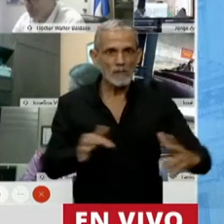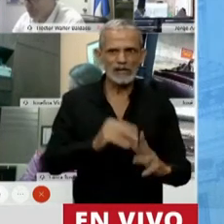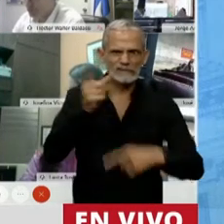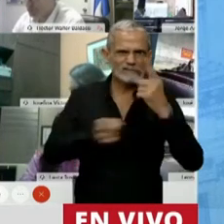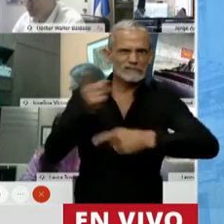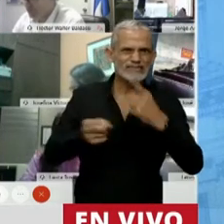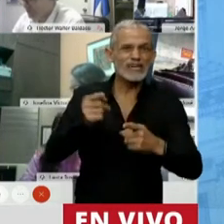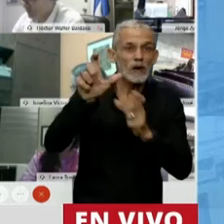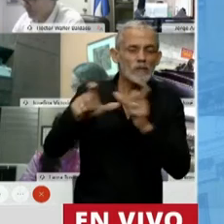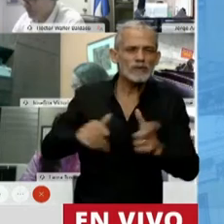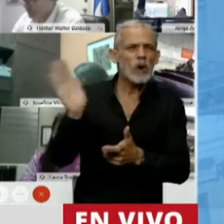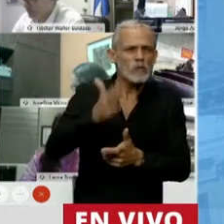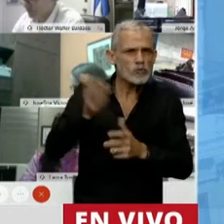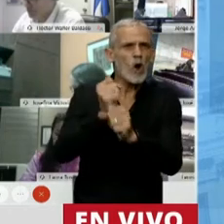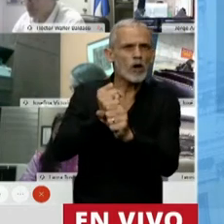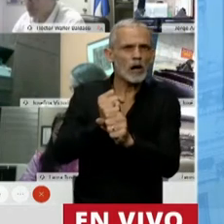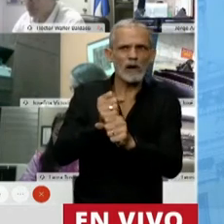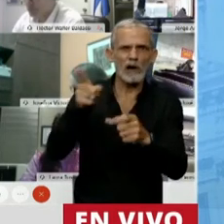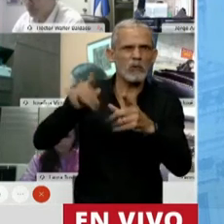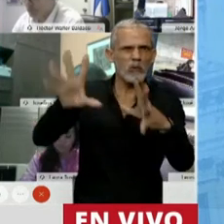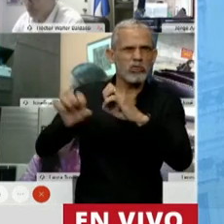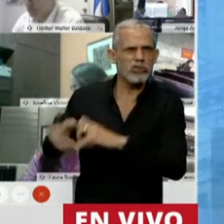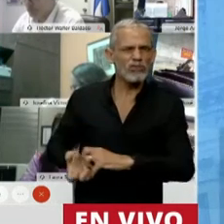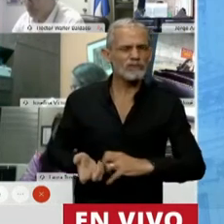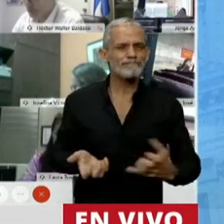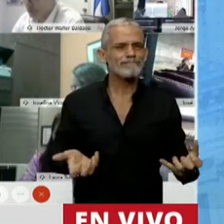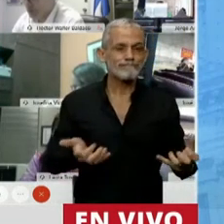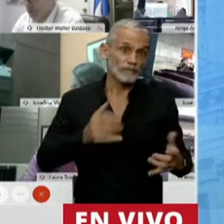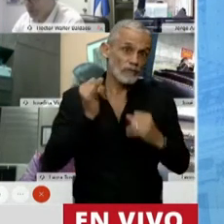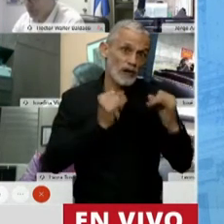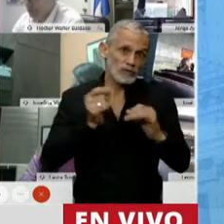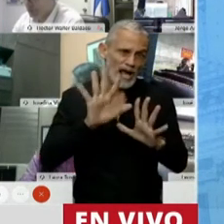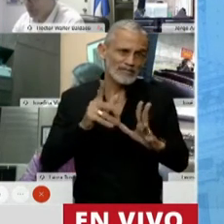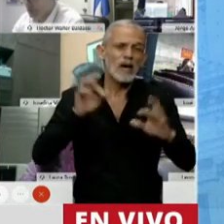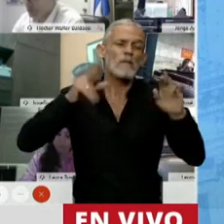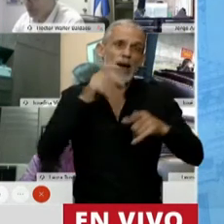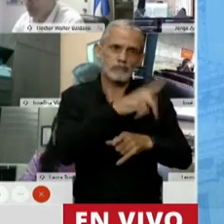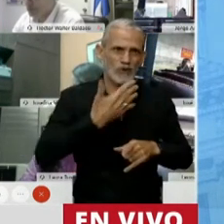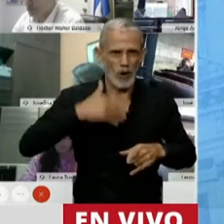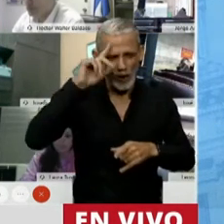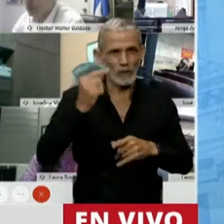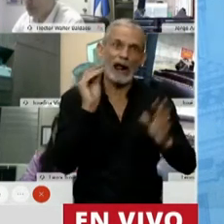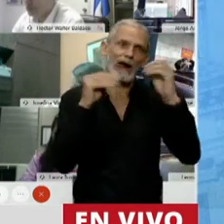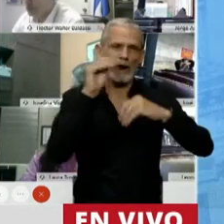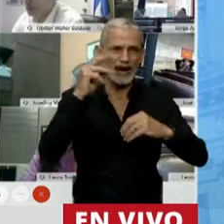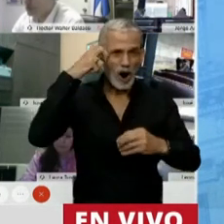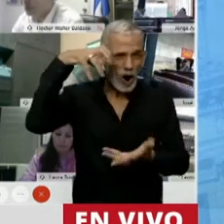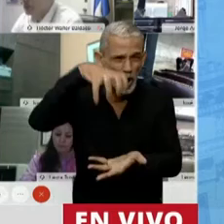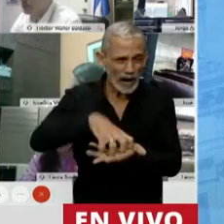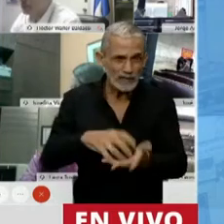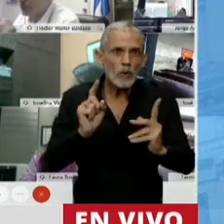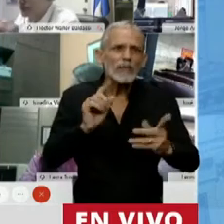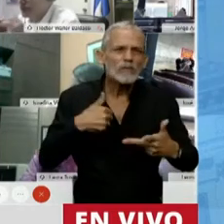a quienes producen y trabajan. Hoy esa mala noticia en este plan de improvisación constante la damos desde el Congreso Nacional,